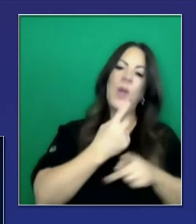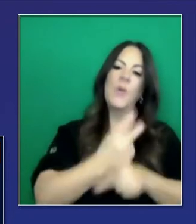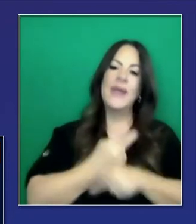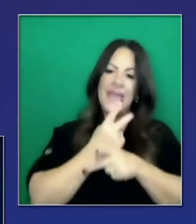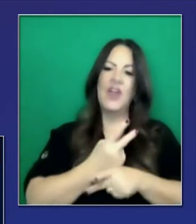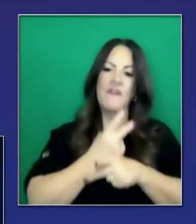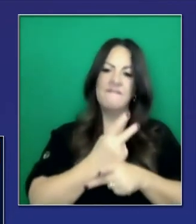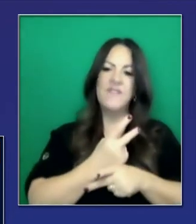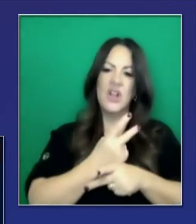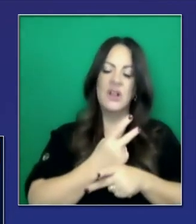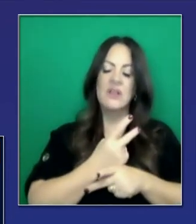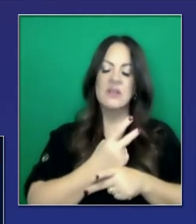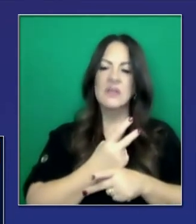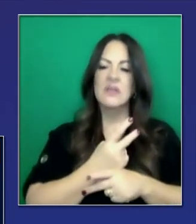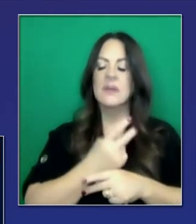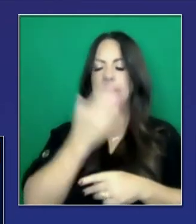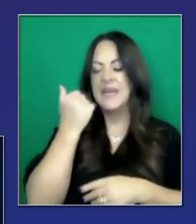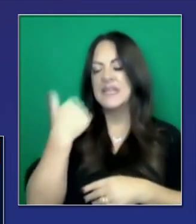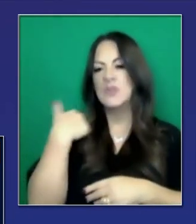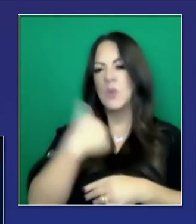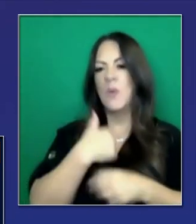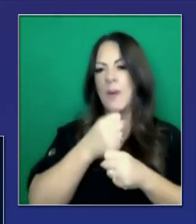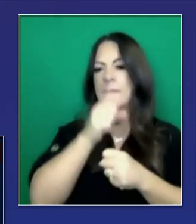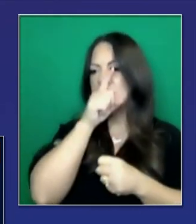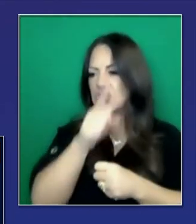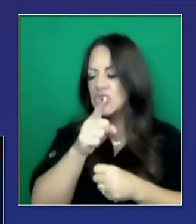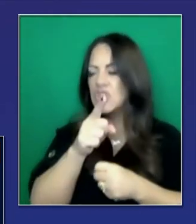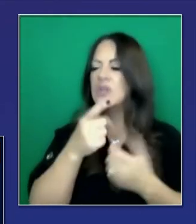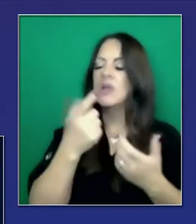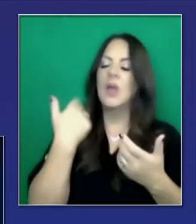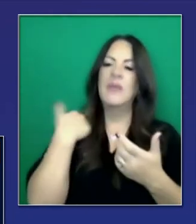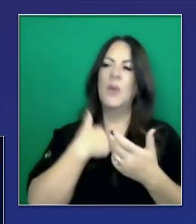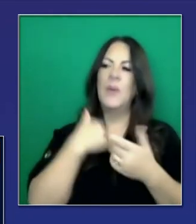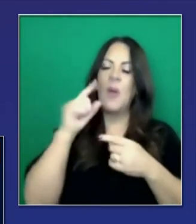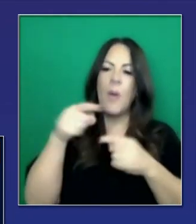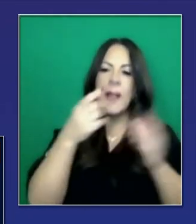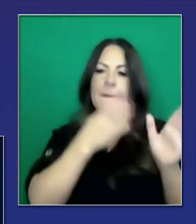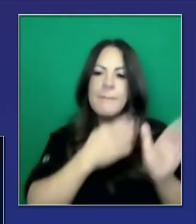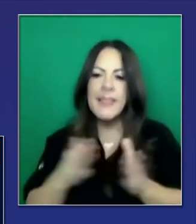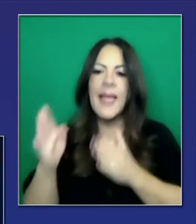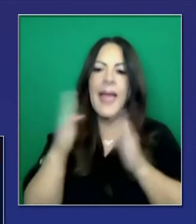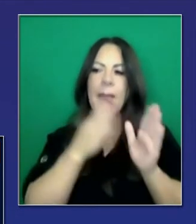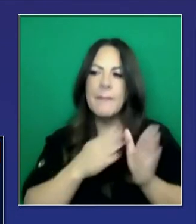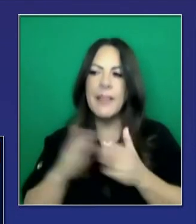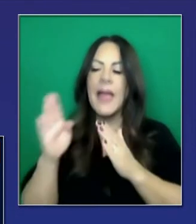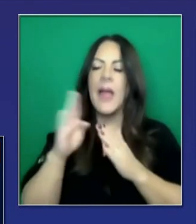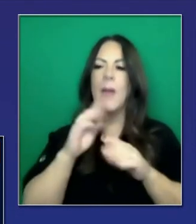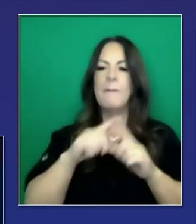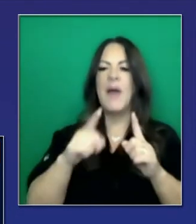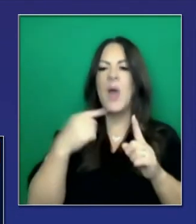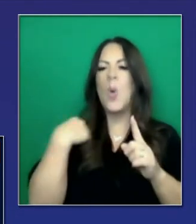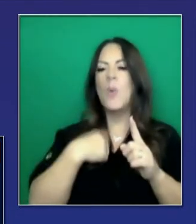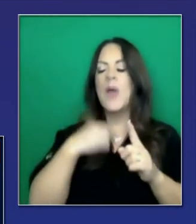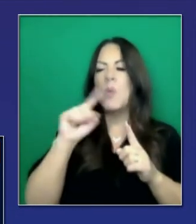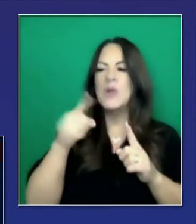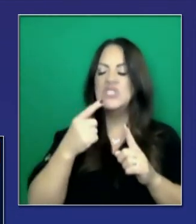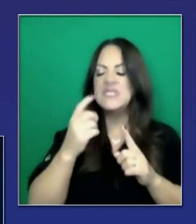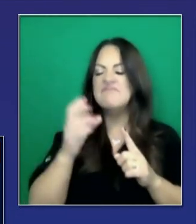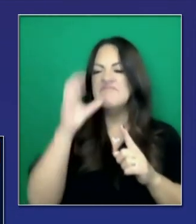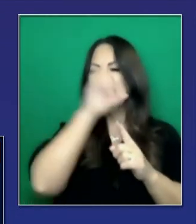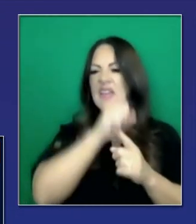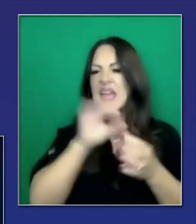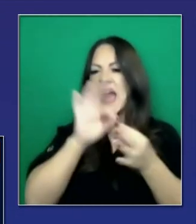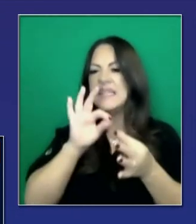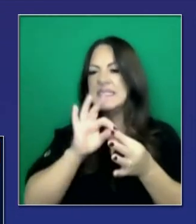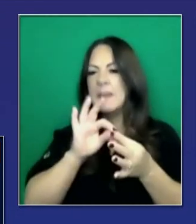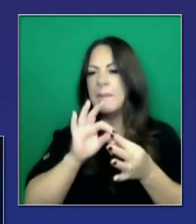Dijimos, esto es para planificar y son solamente aproximados y es probable que no veamos estas aproximaciones de manera